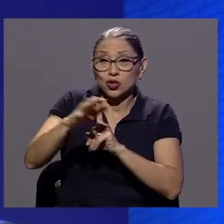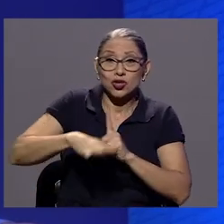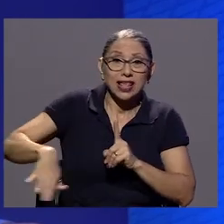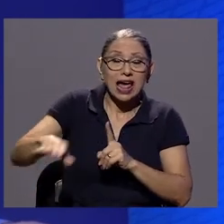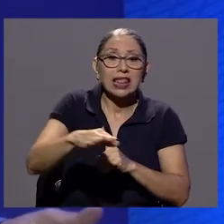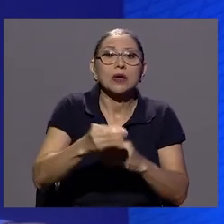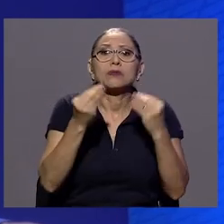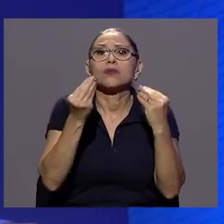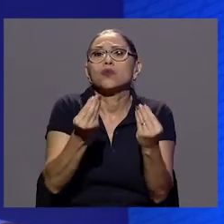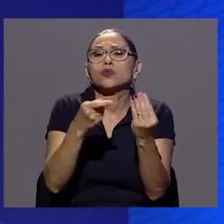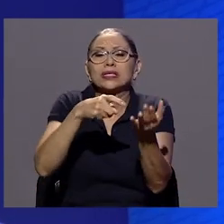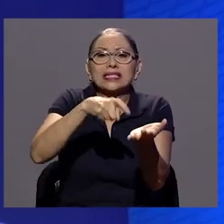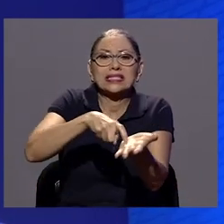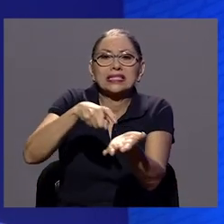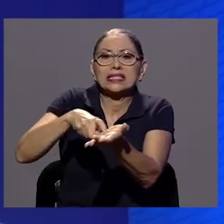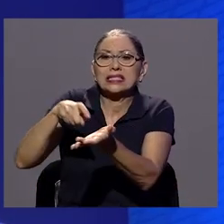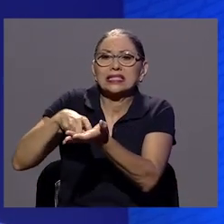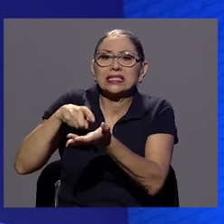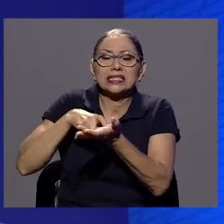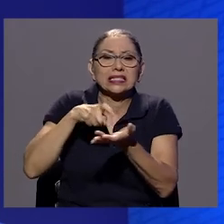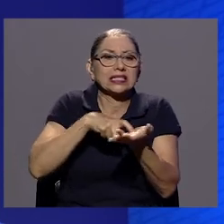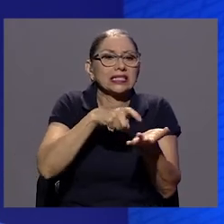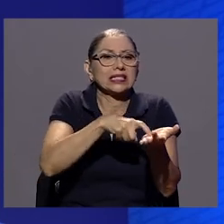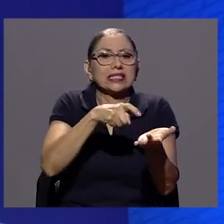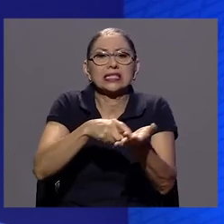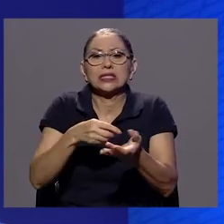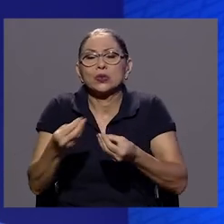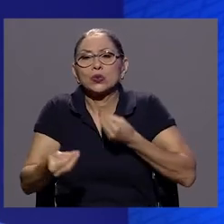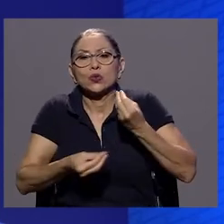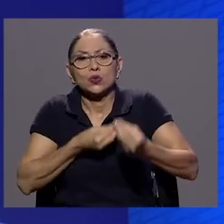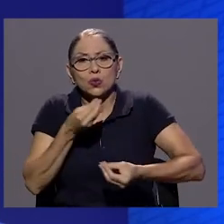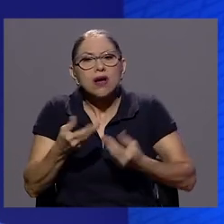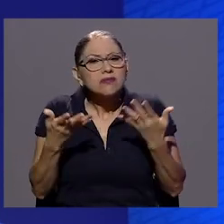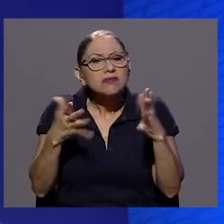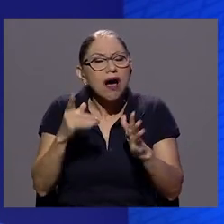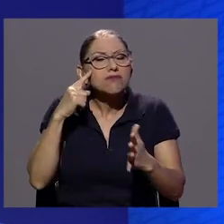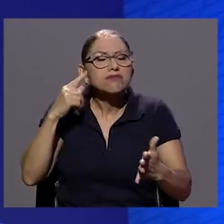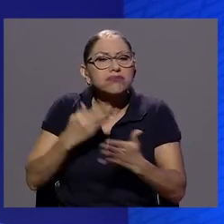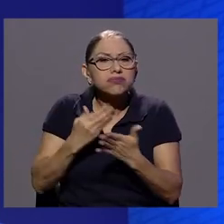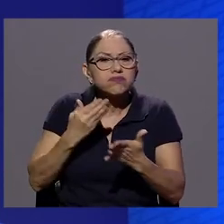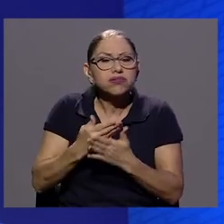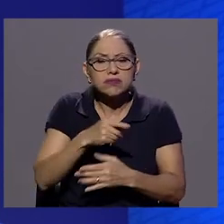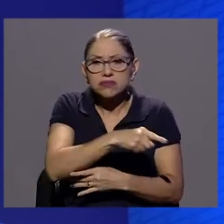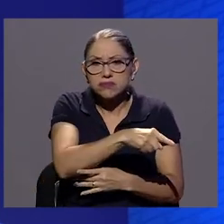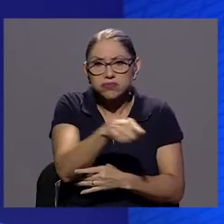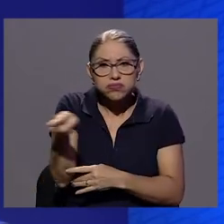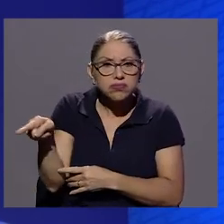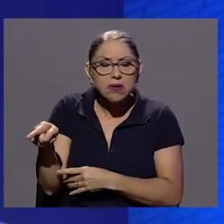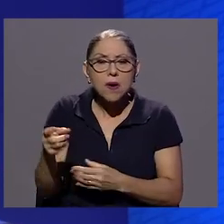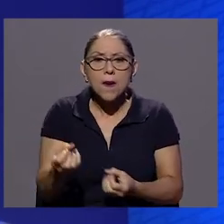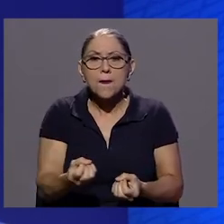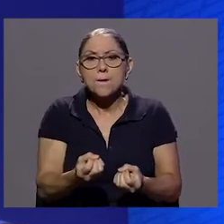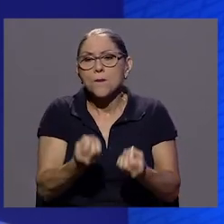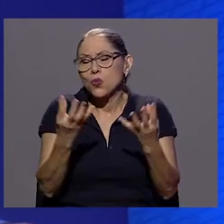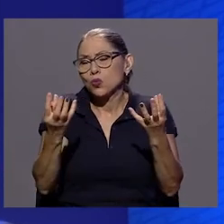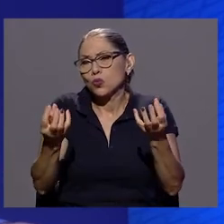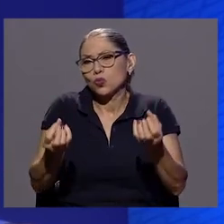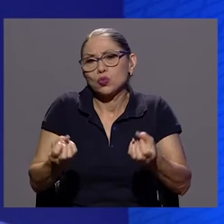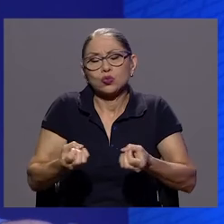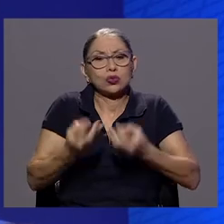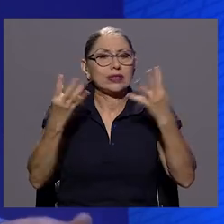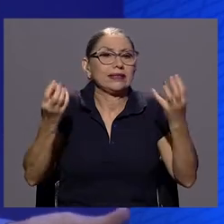de familias que sí se ha detectado y también a través de estudios se ha demostrado que muchas, ¿verdad?